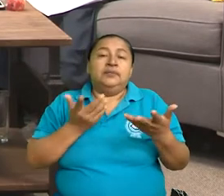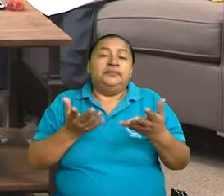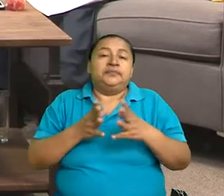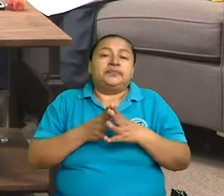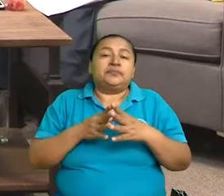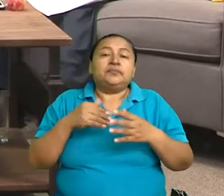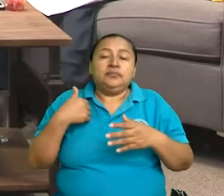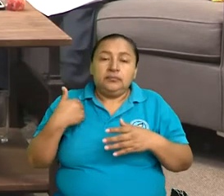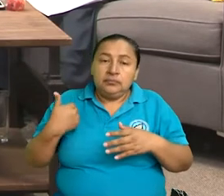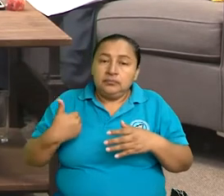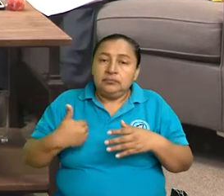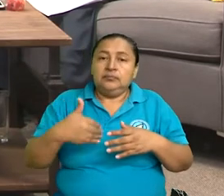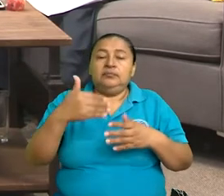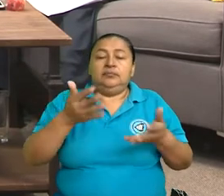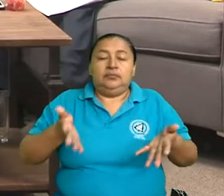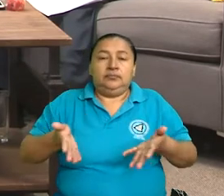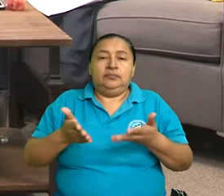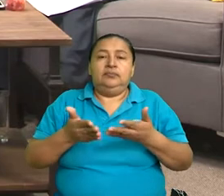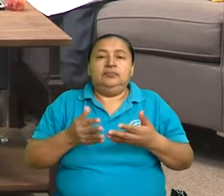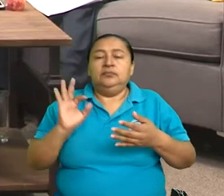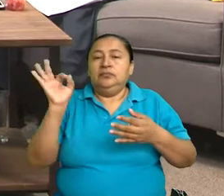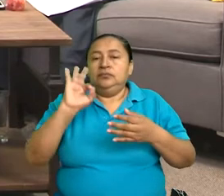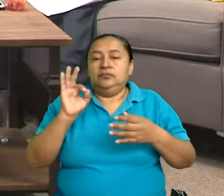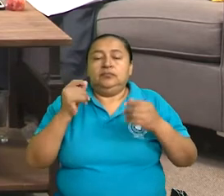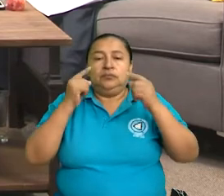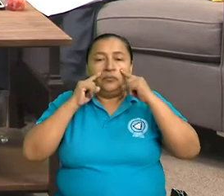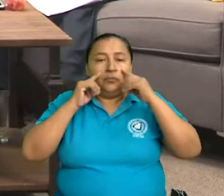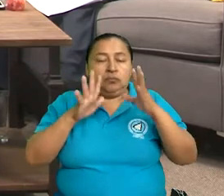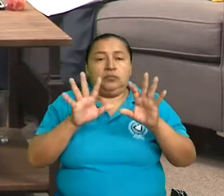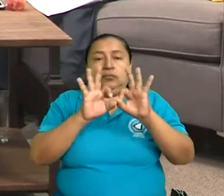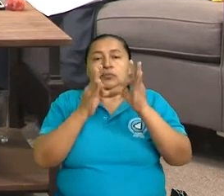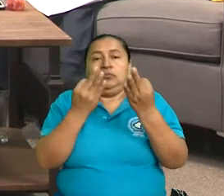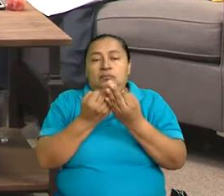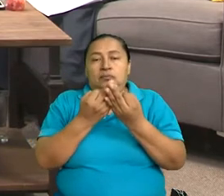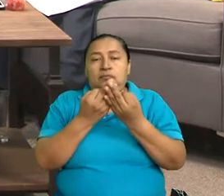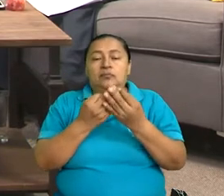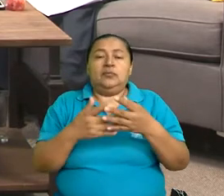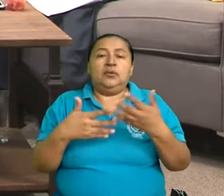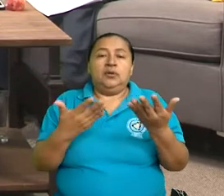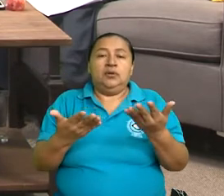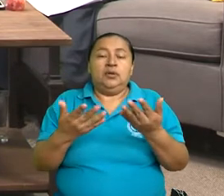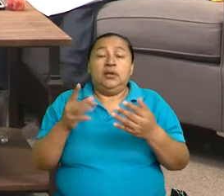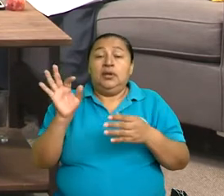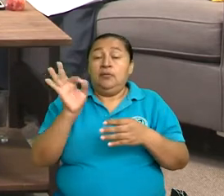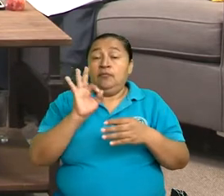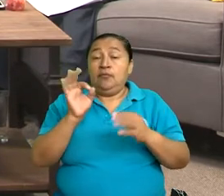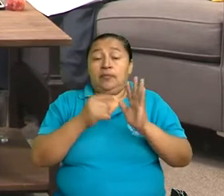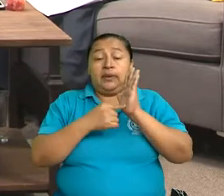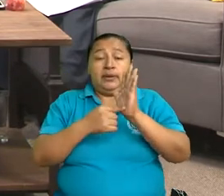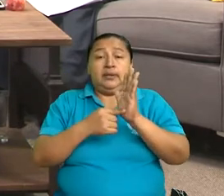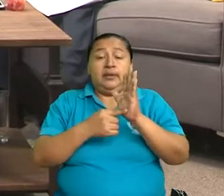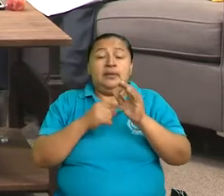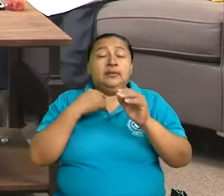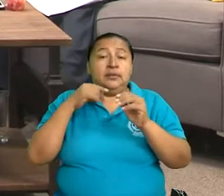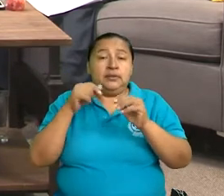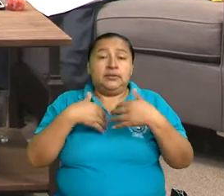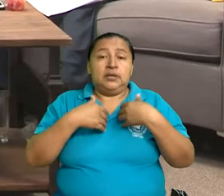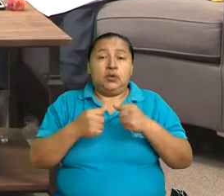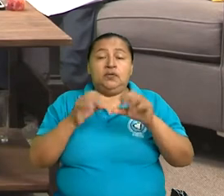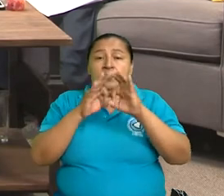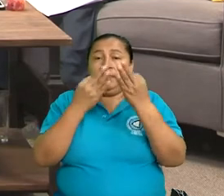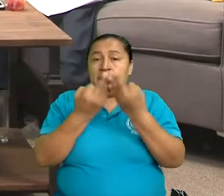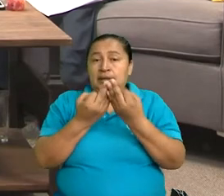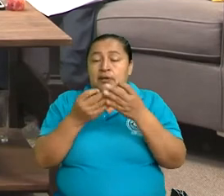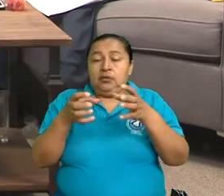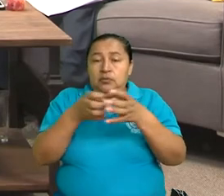que impulsan medidas alrededor de la protección de la familia. Entonces, el modelo de salud familiar y comunitario, el